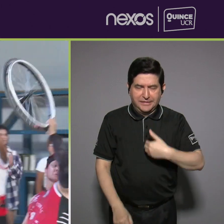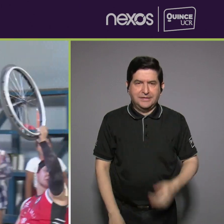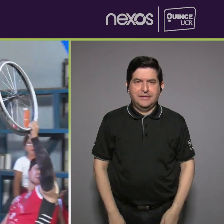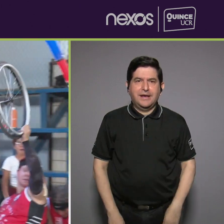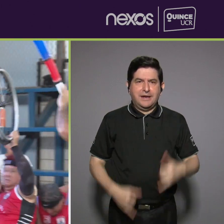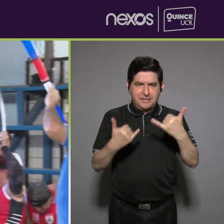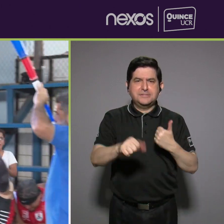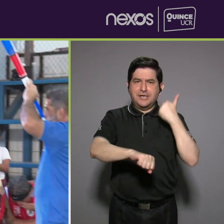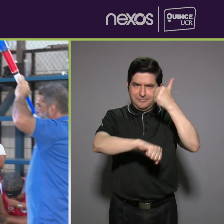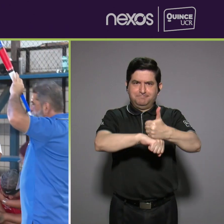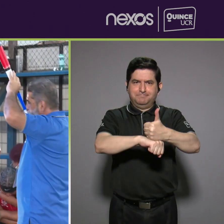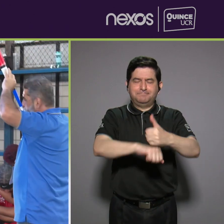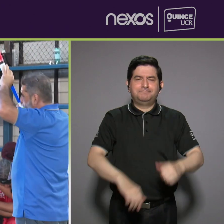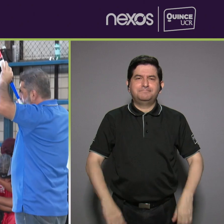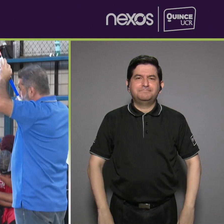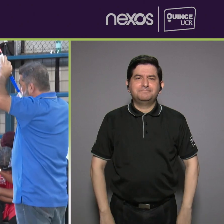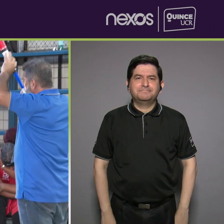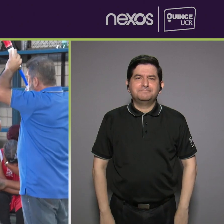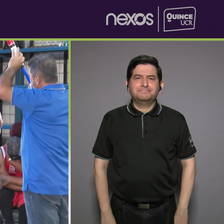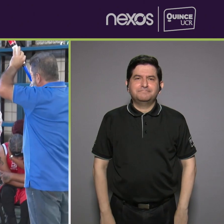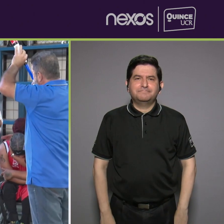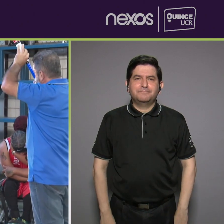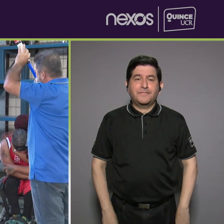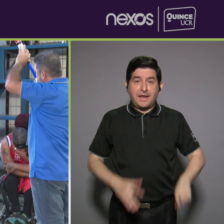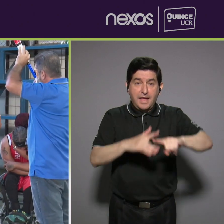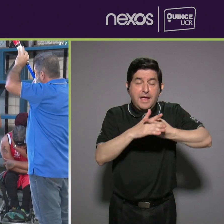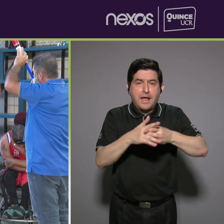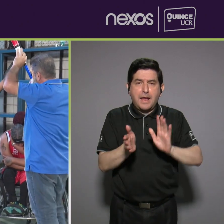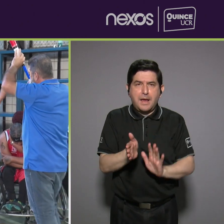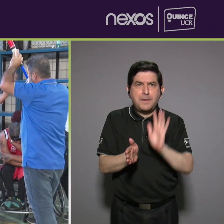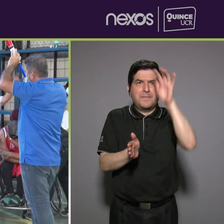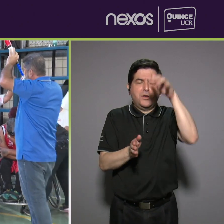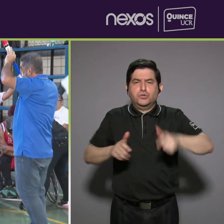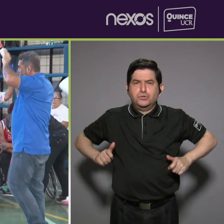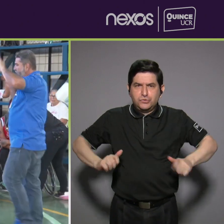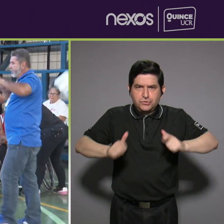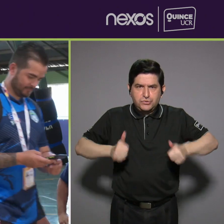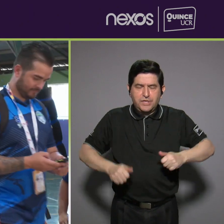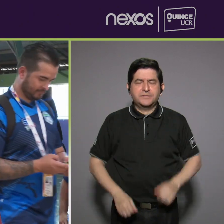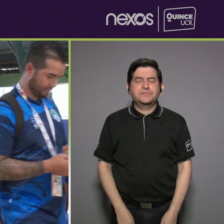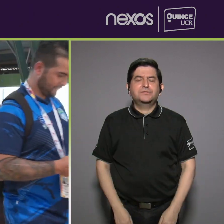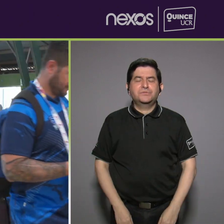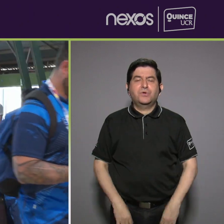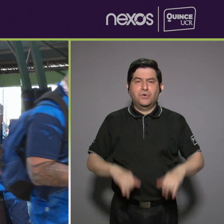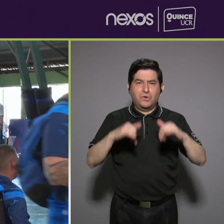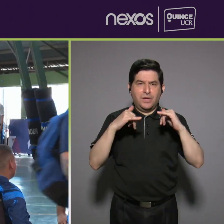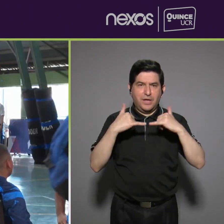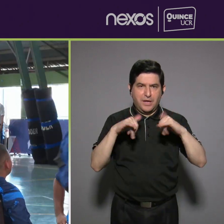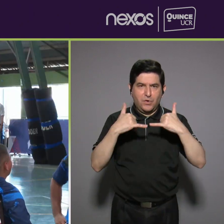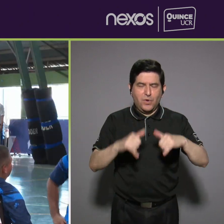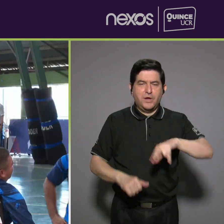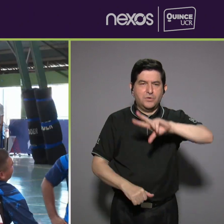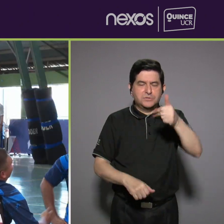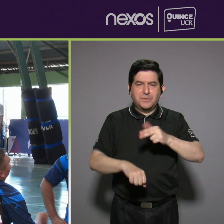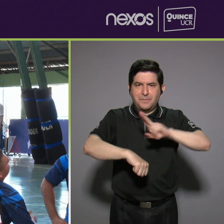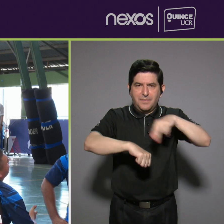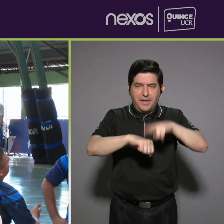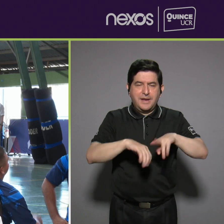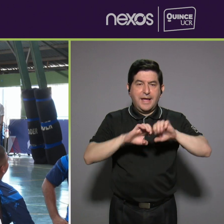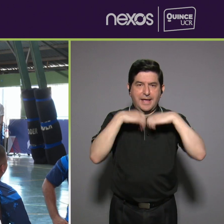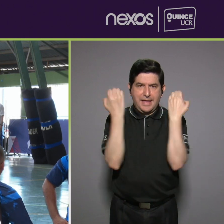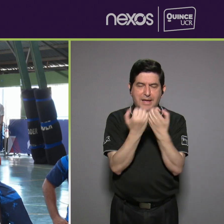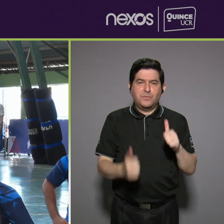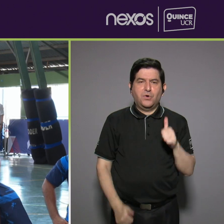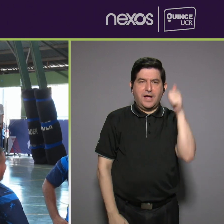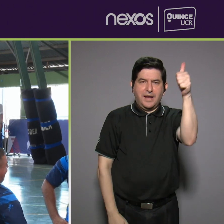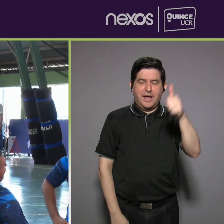planteado En el debut del baloncesto en silla de ruedas en unas justas paranacionales los equipos en competencia fueron